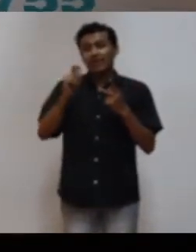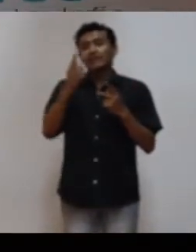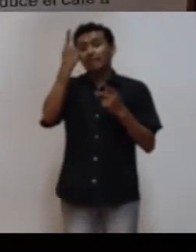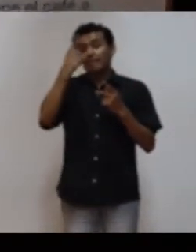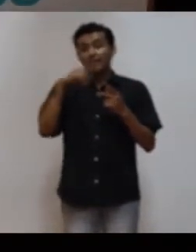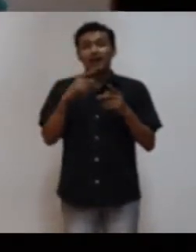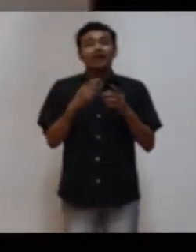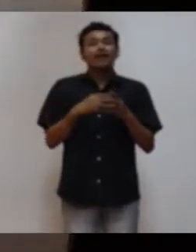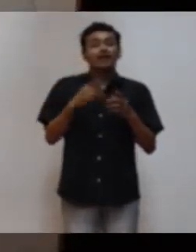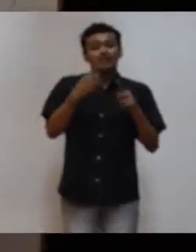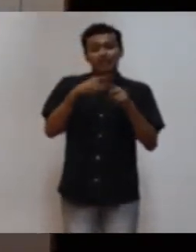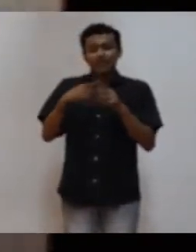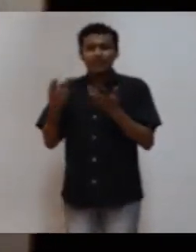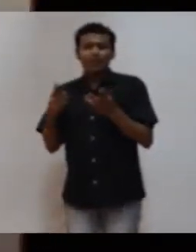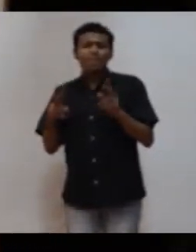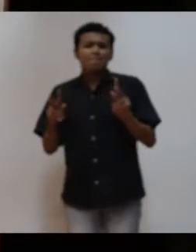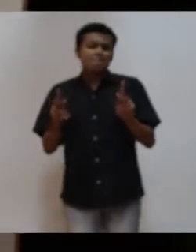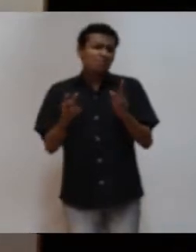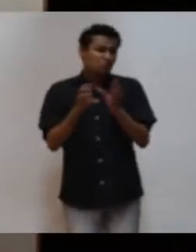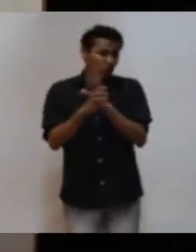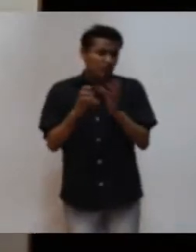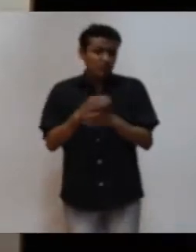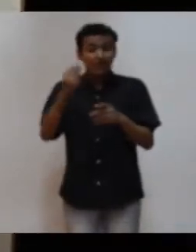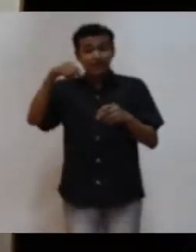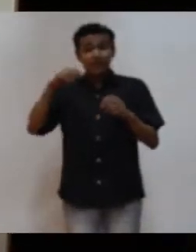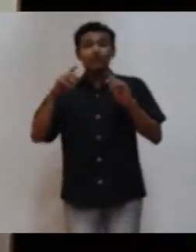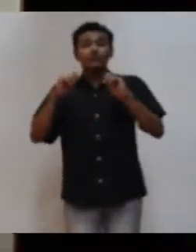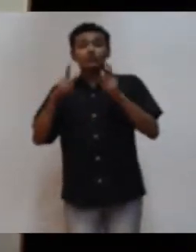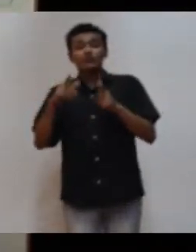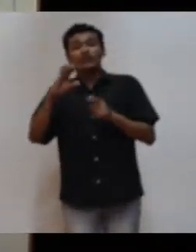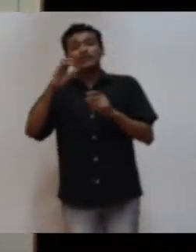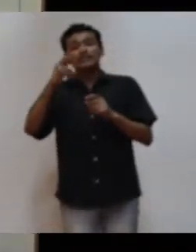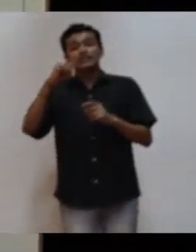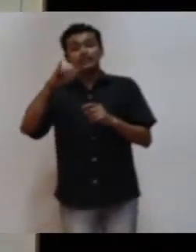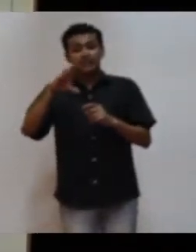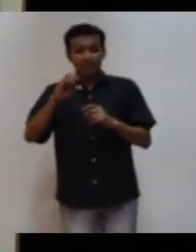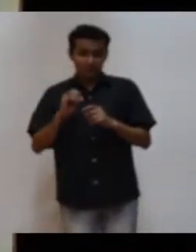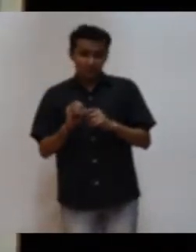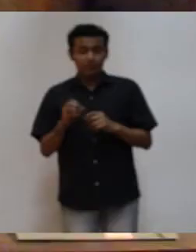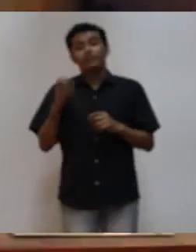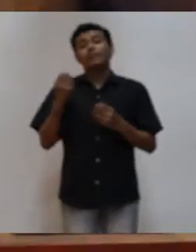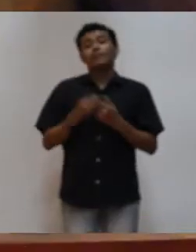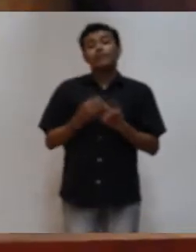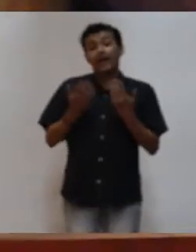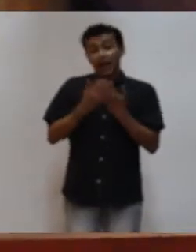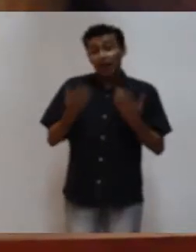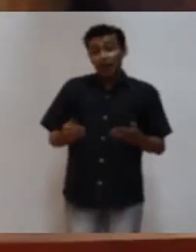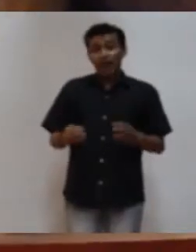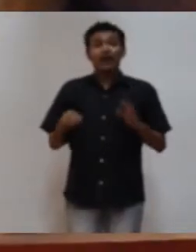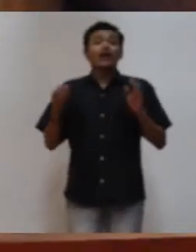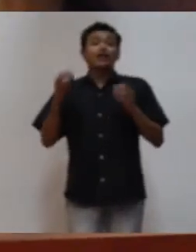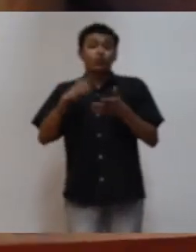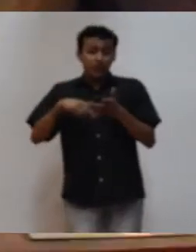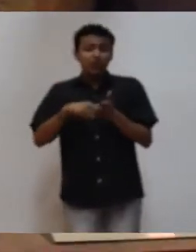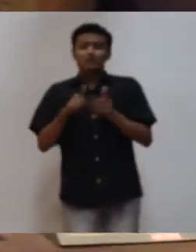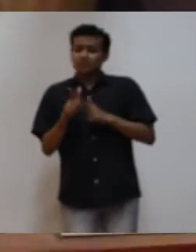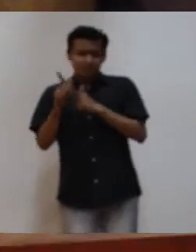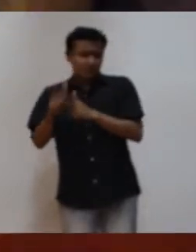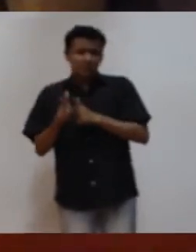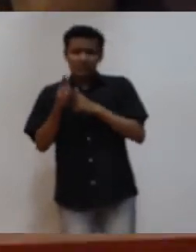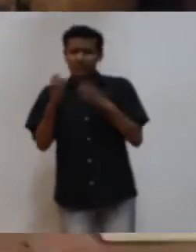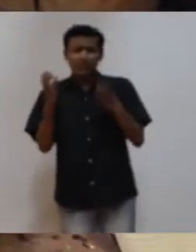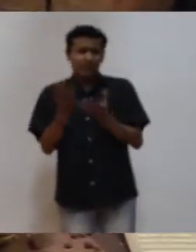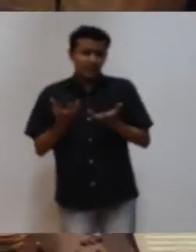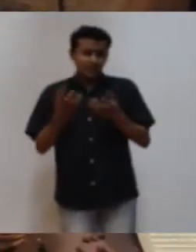Tuxtla Chico. Actualmente la finca sigue produciendo café. Lo que vemos ahora es una